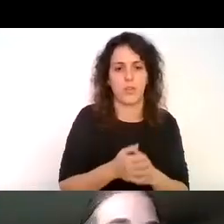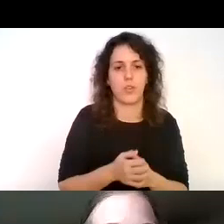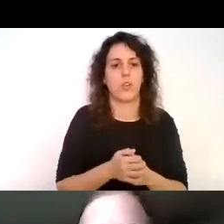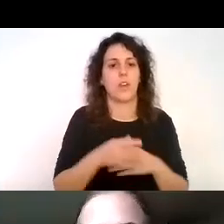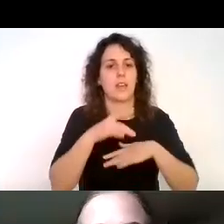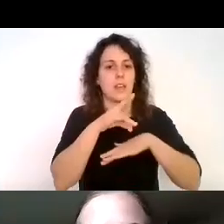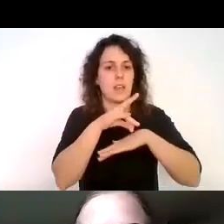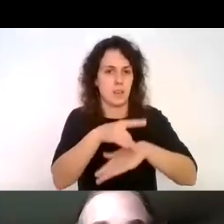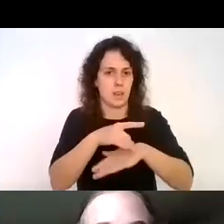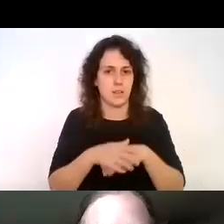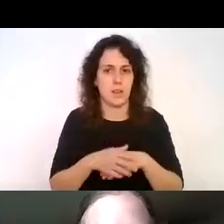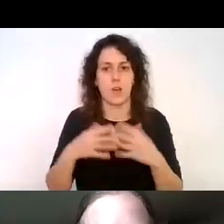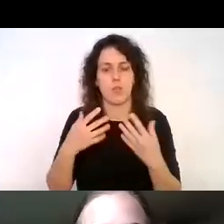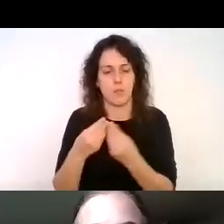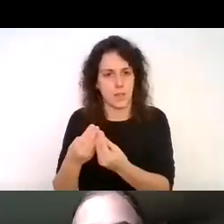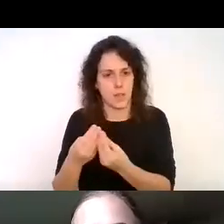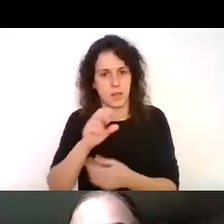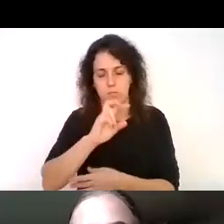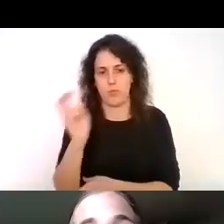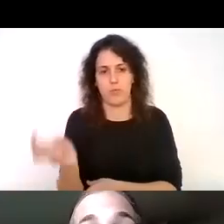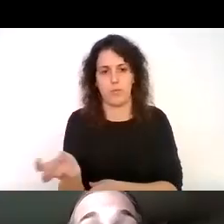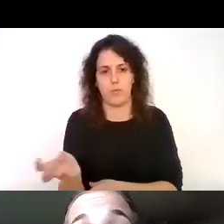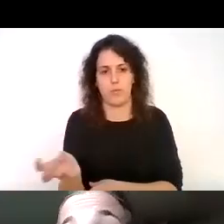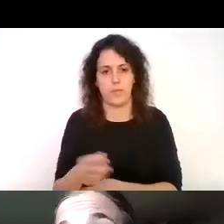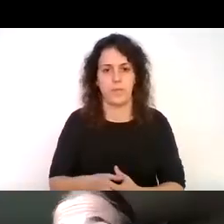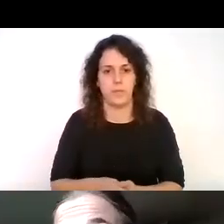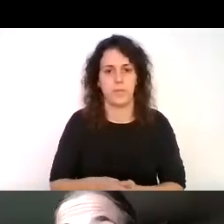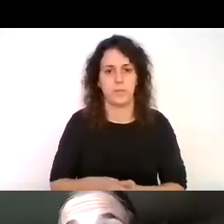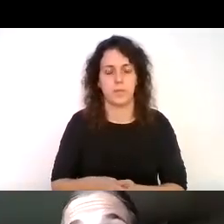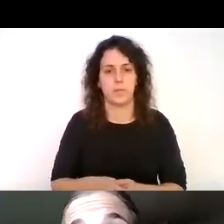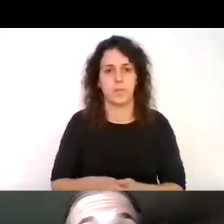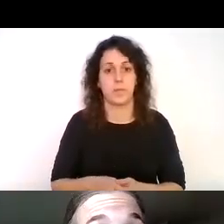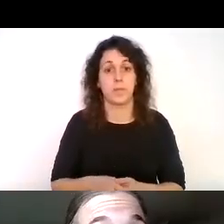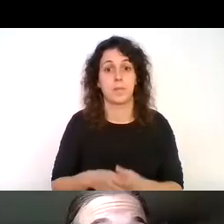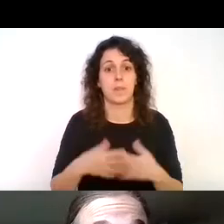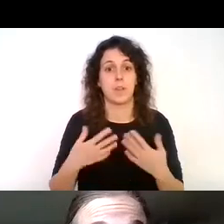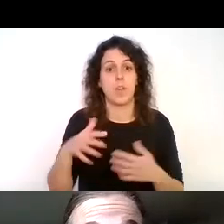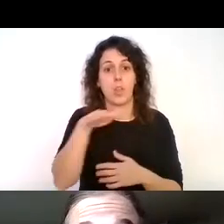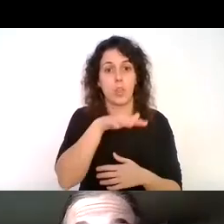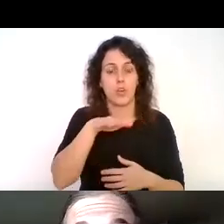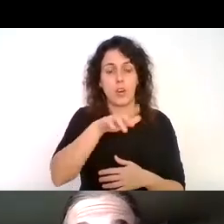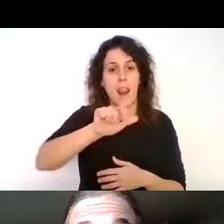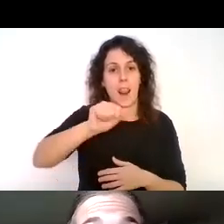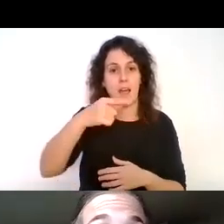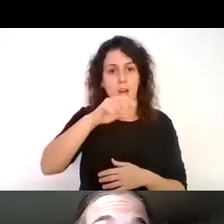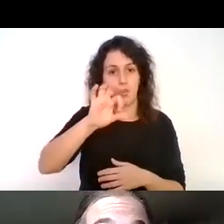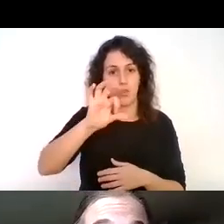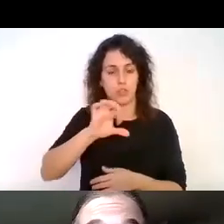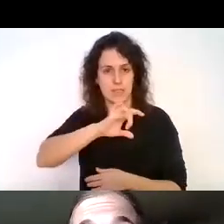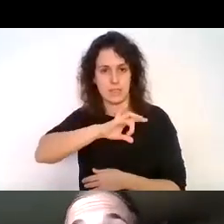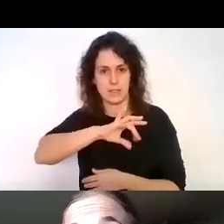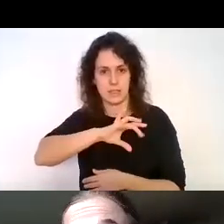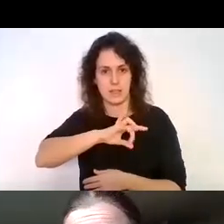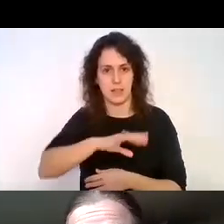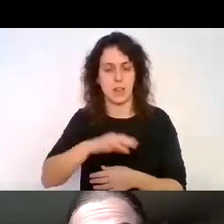acompañante etcétera para eso entonces se hizo en la región de los lagos chile en el